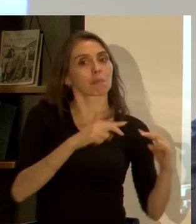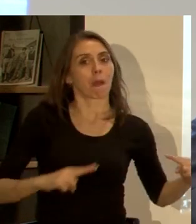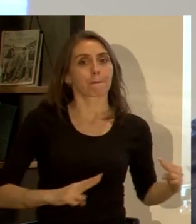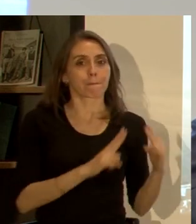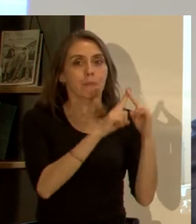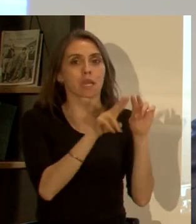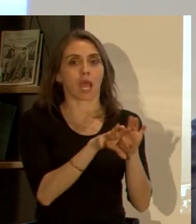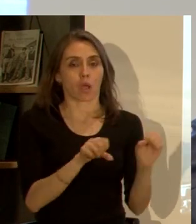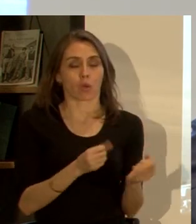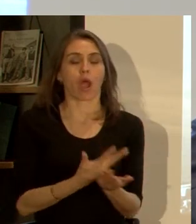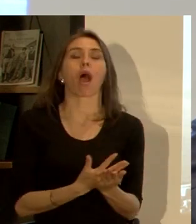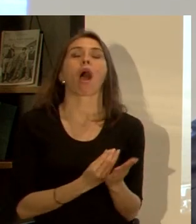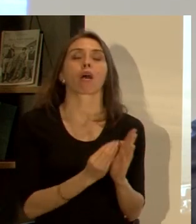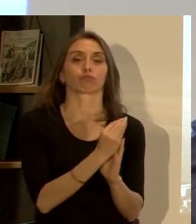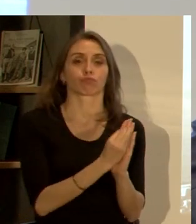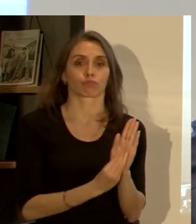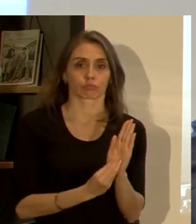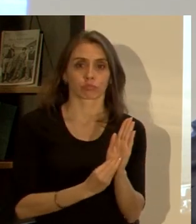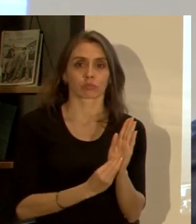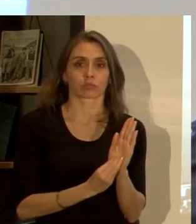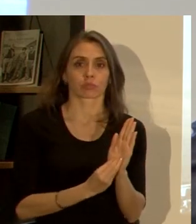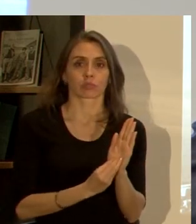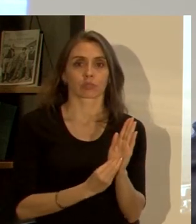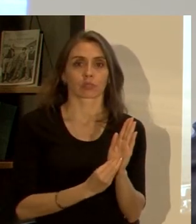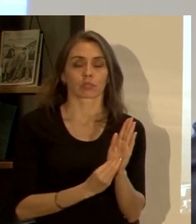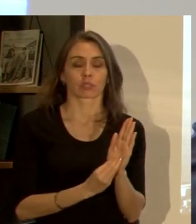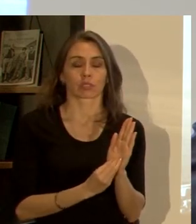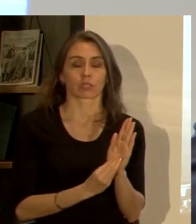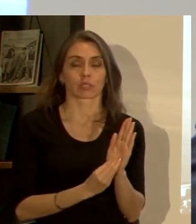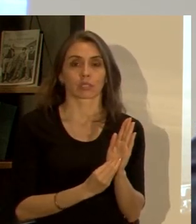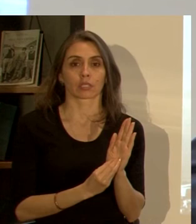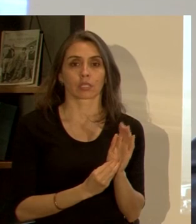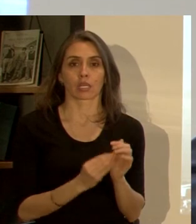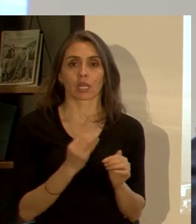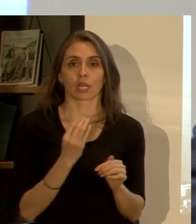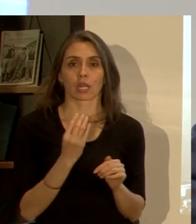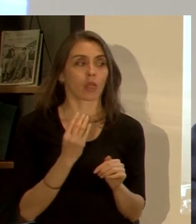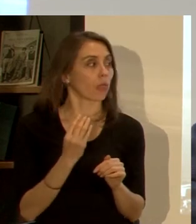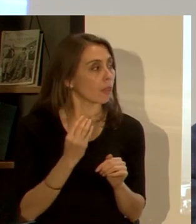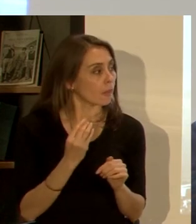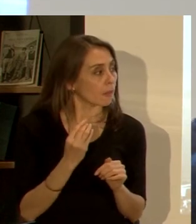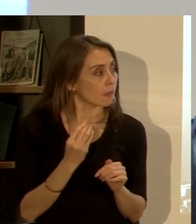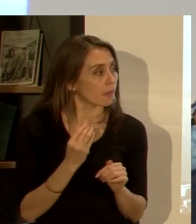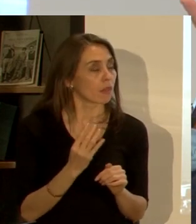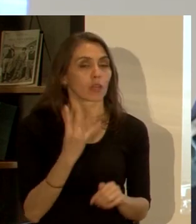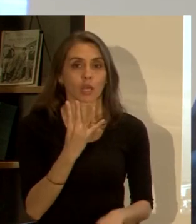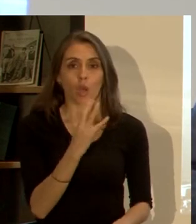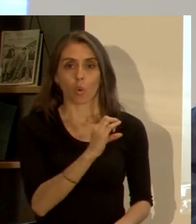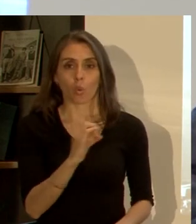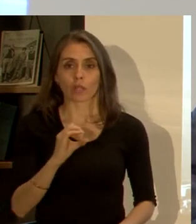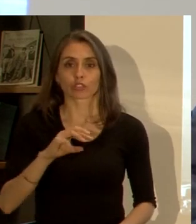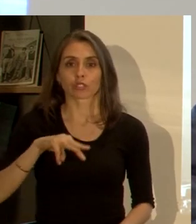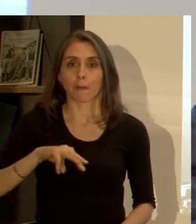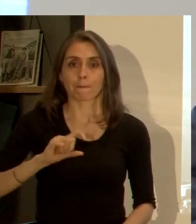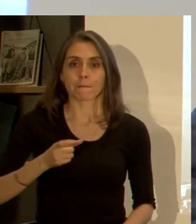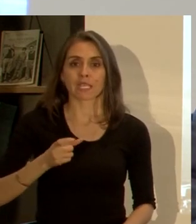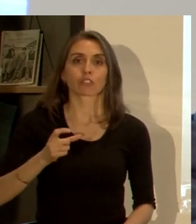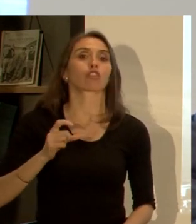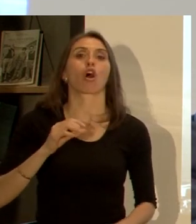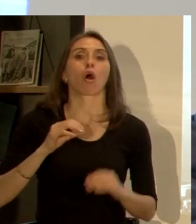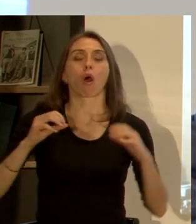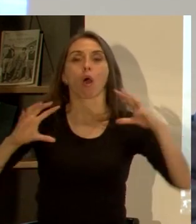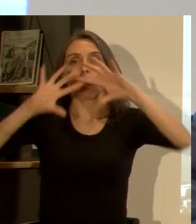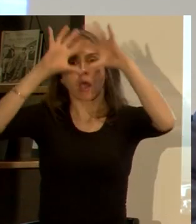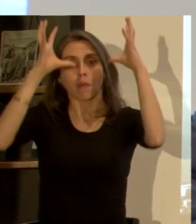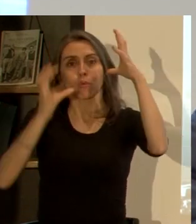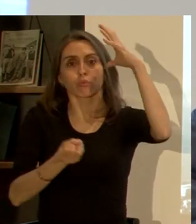evidencia de que ya pasamos los 400 digamos microgramos por metro cúbico de concentración de CO2 en